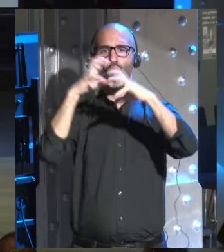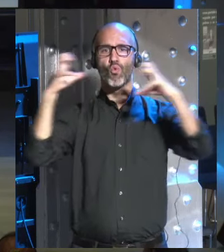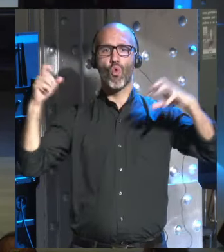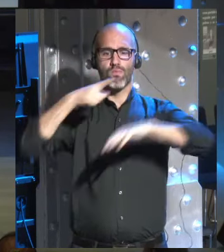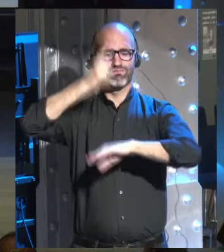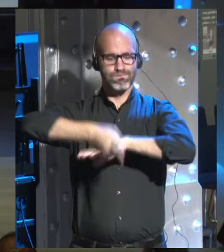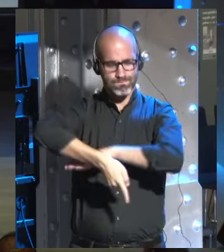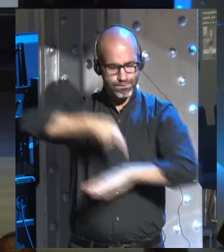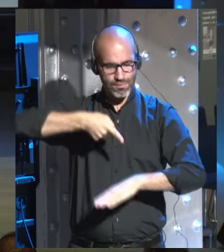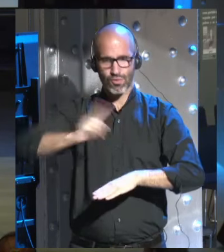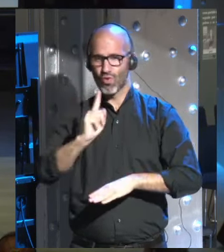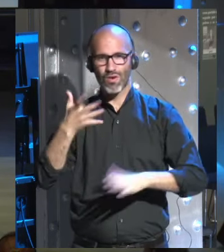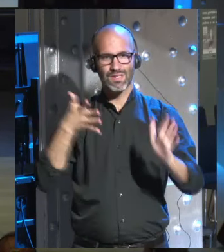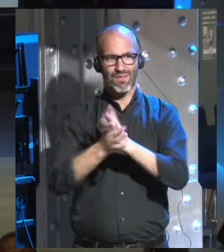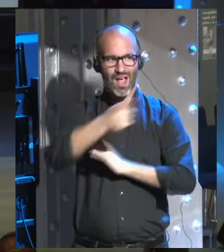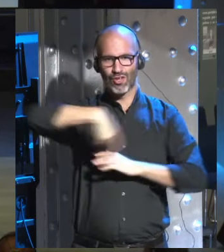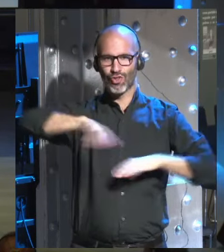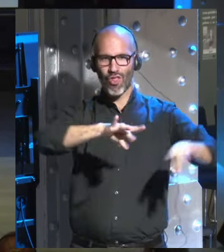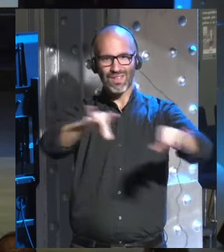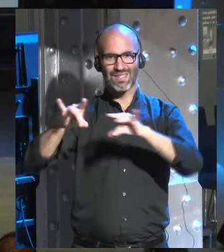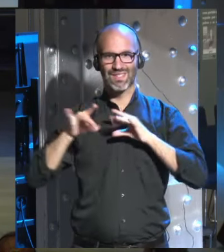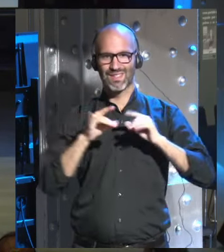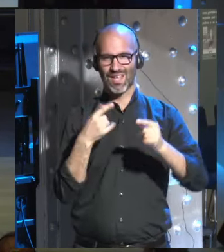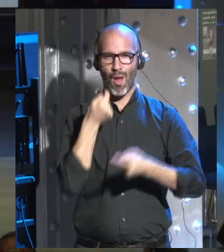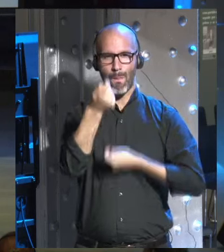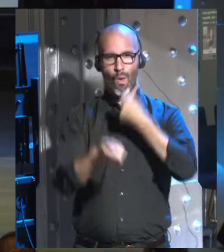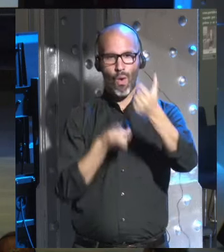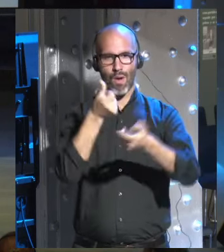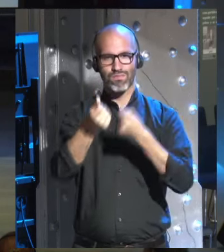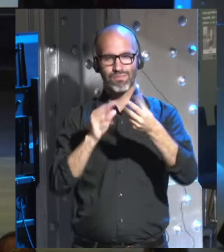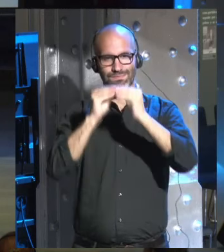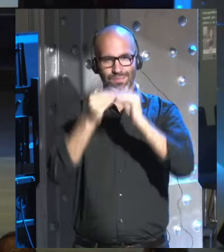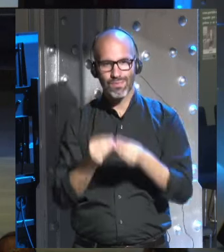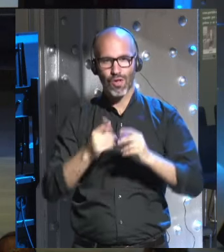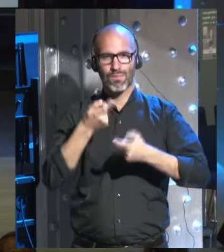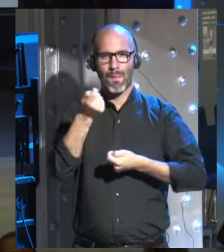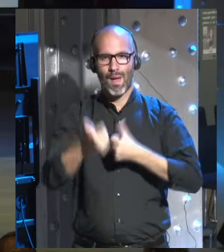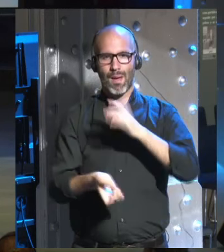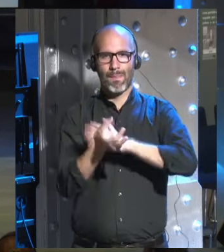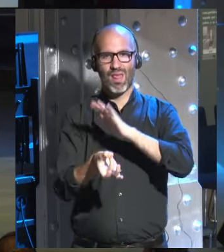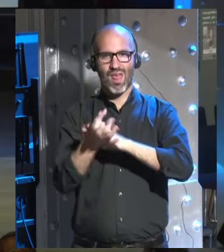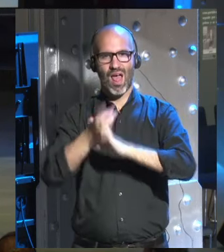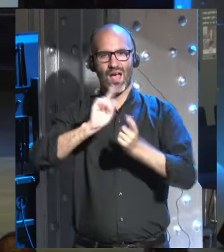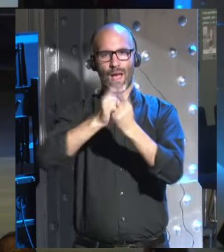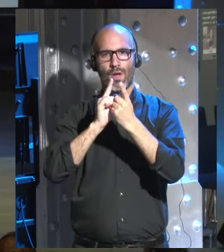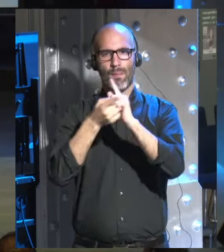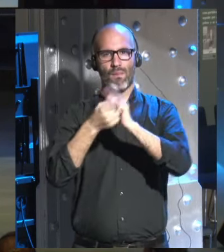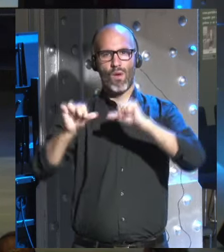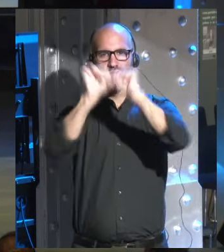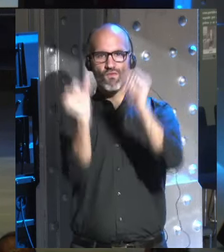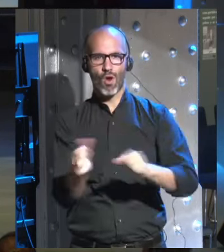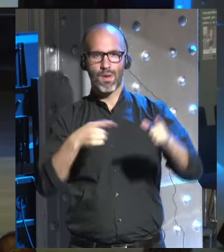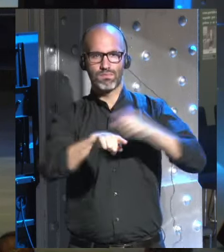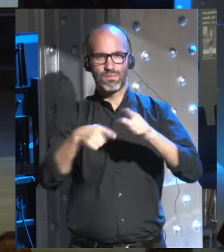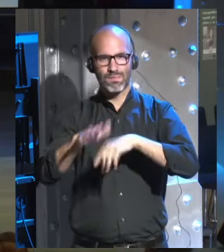sino nuestro propio diseño inteligente. Comenzar a intervenir, comenzar a producir cambios de manera intencionada en el